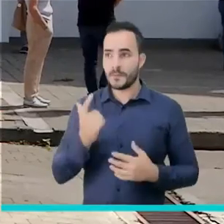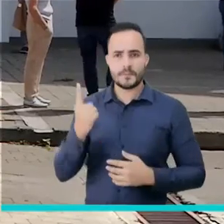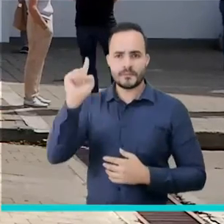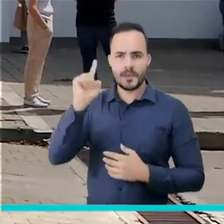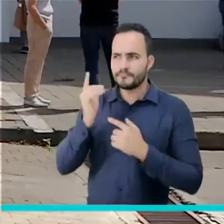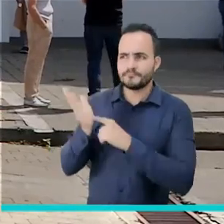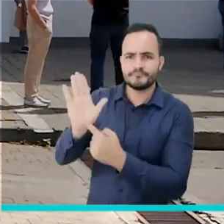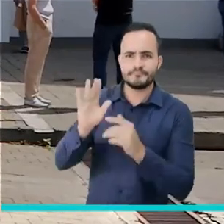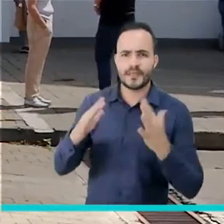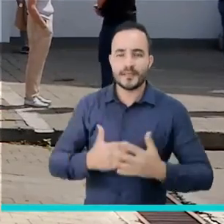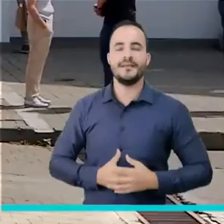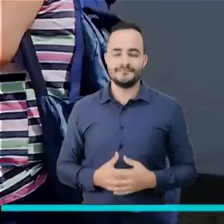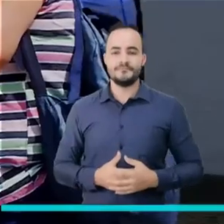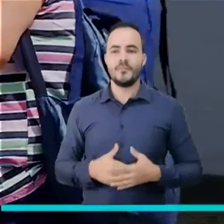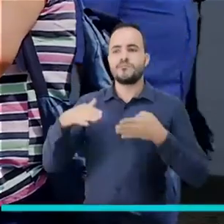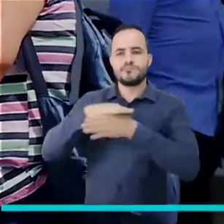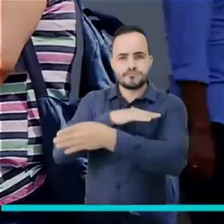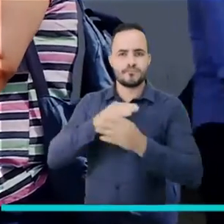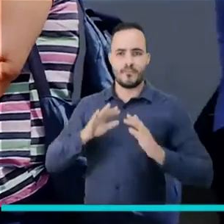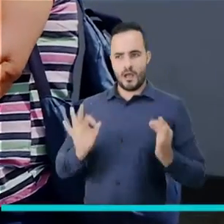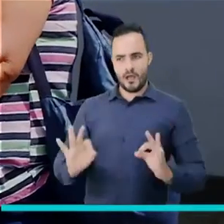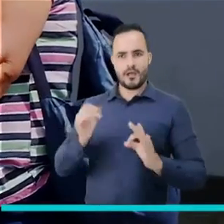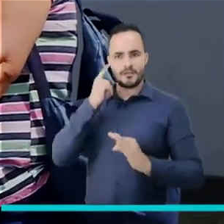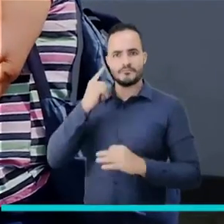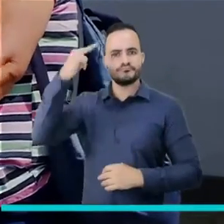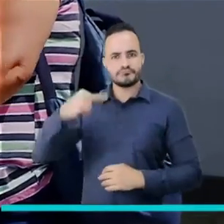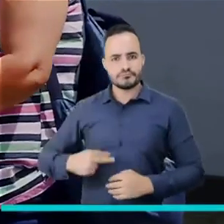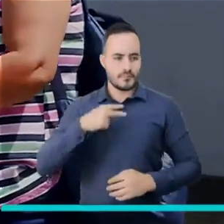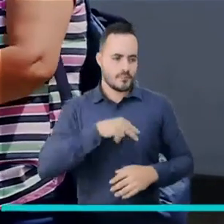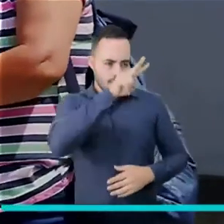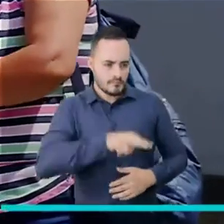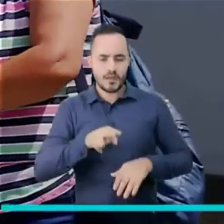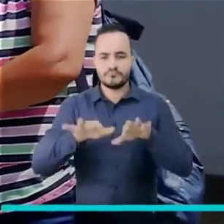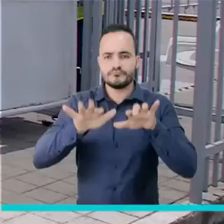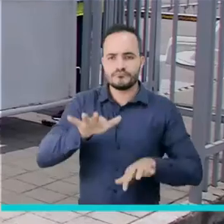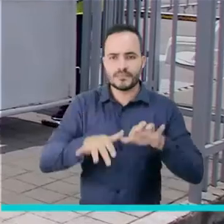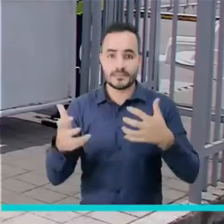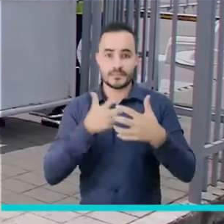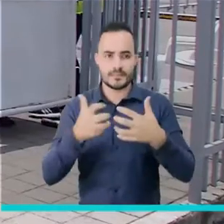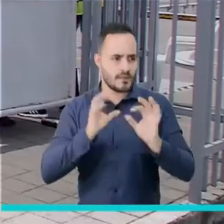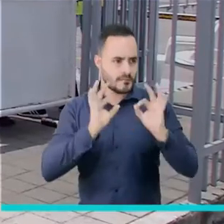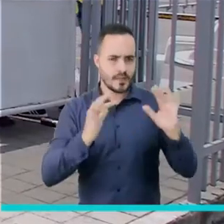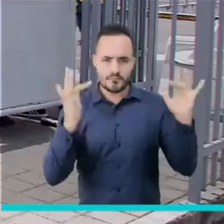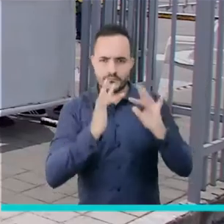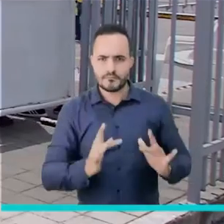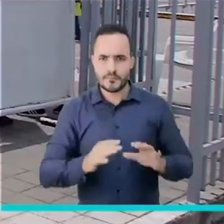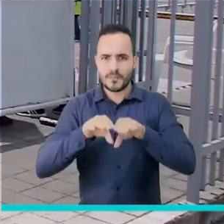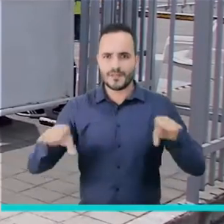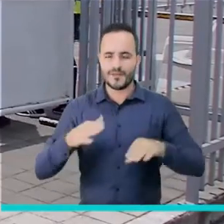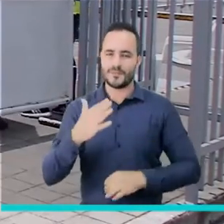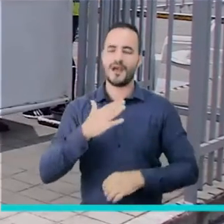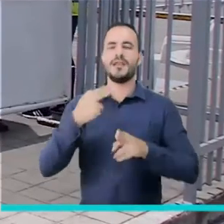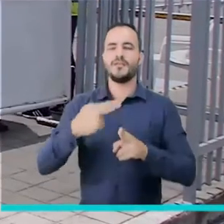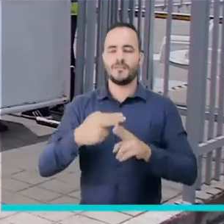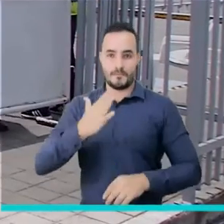Lo primero que se van a encontrar es un acceso donde les van a tomar previa identificación la verificación de que